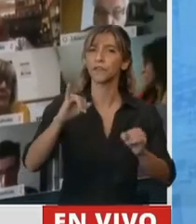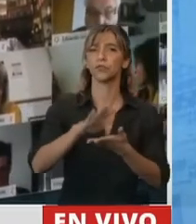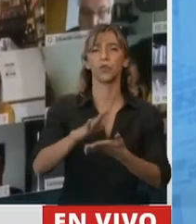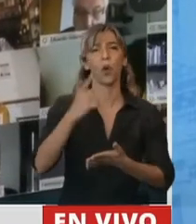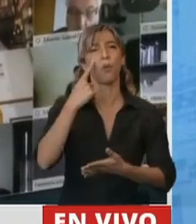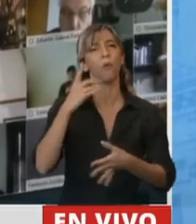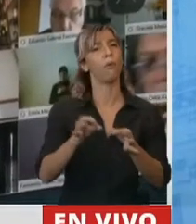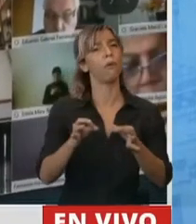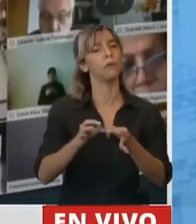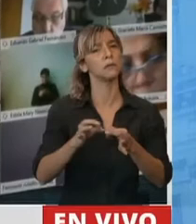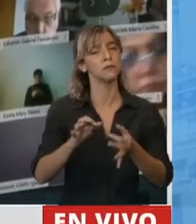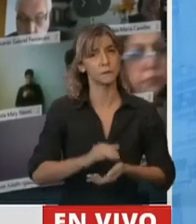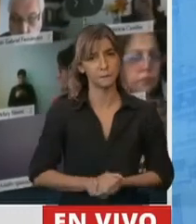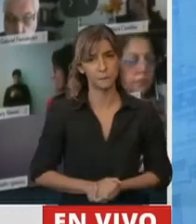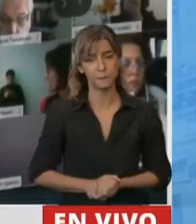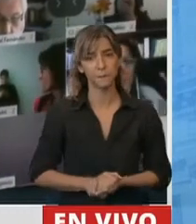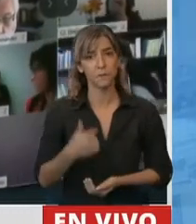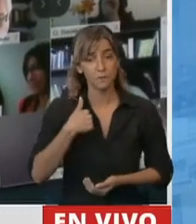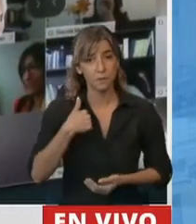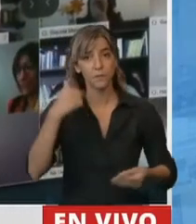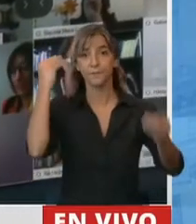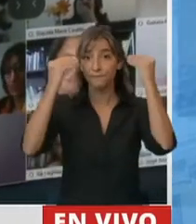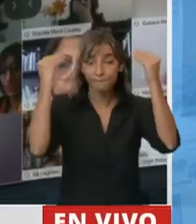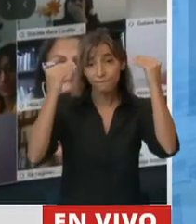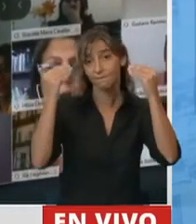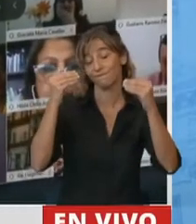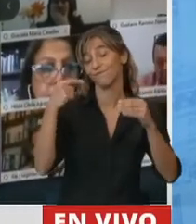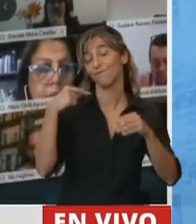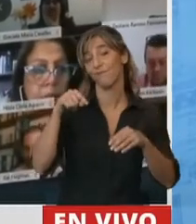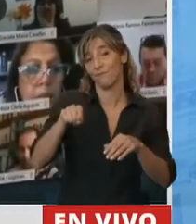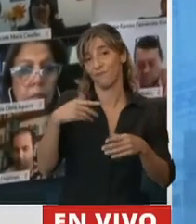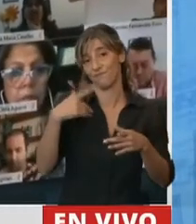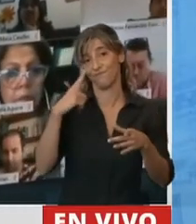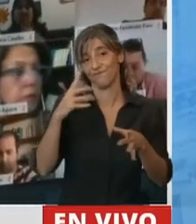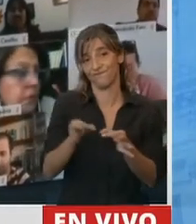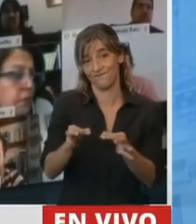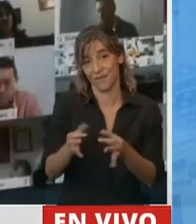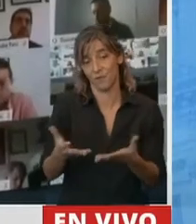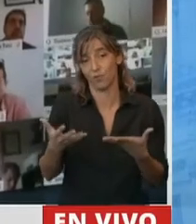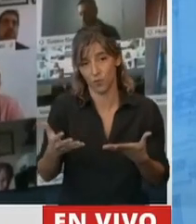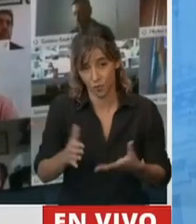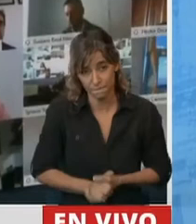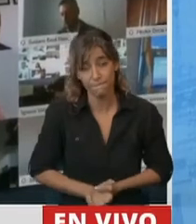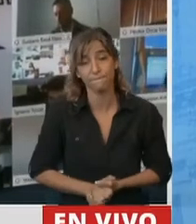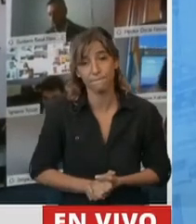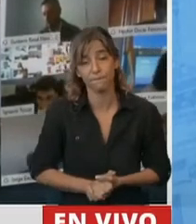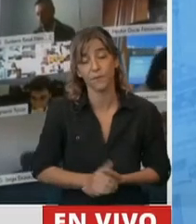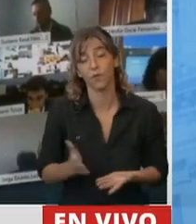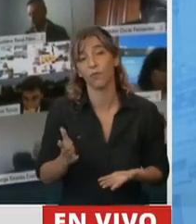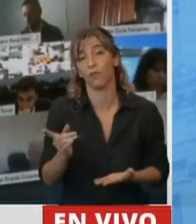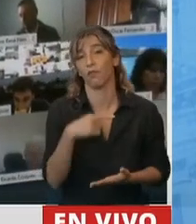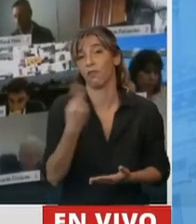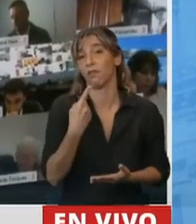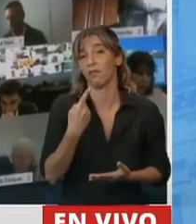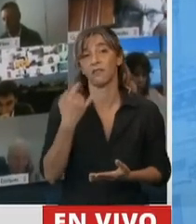solamente preocupados por esta cuestión, que indudablemente ha marcado a toda